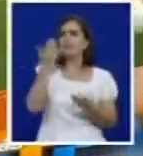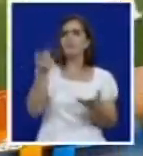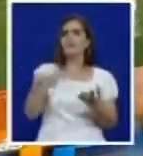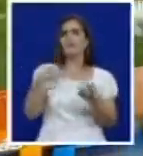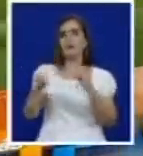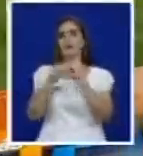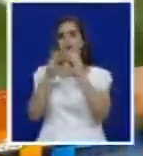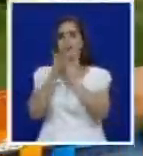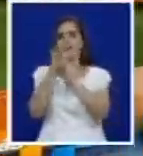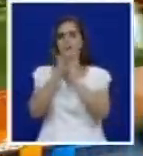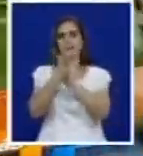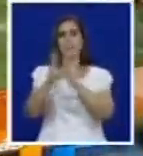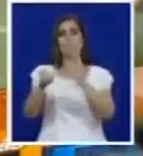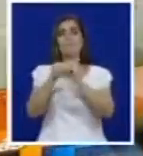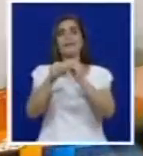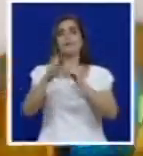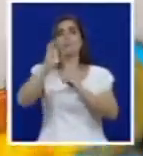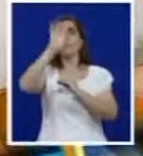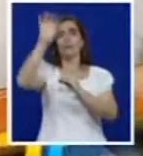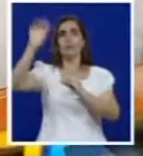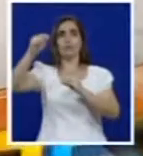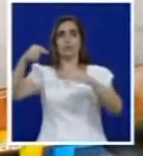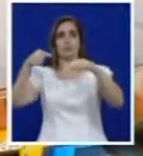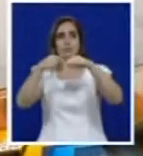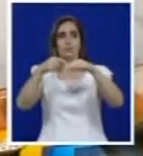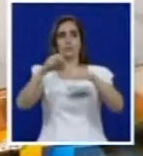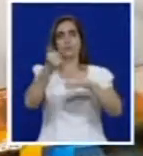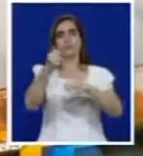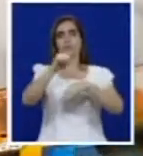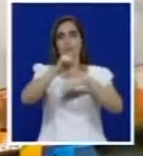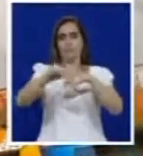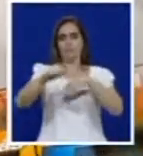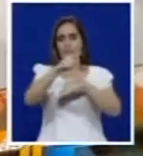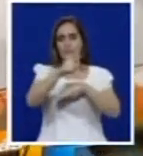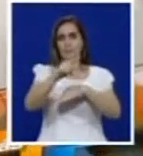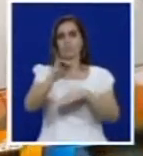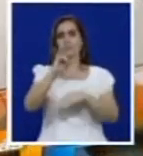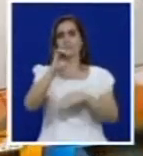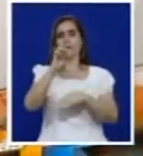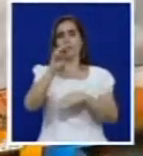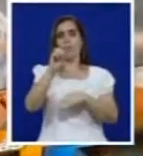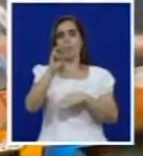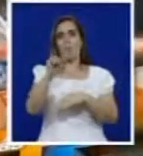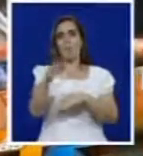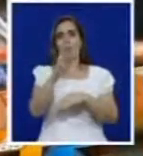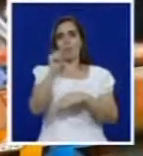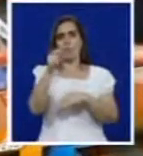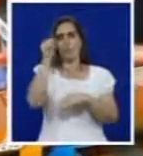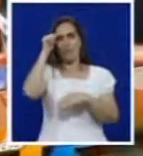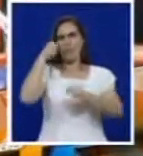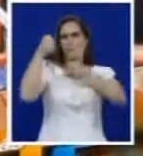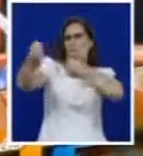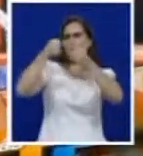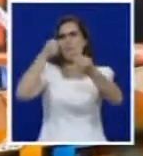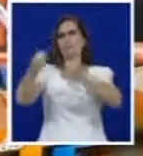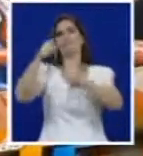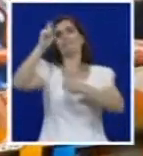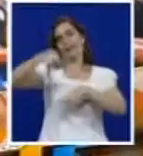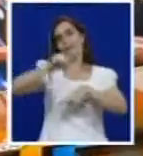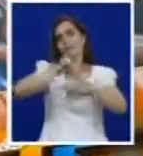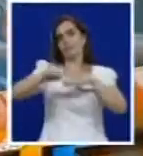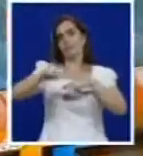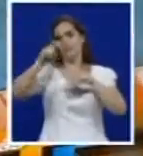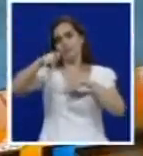los goles de los colombianos en el exterior, la cirugía a que tendrá que someterse Jonathan el Momo Romero tras la pelea en la que perdió el título mundial